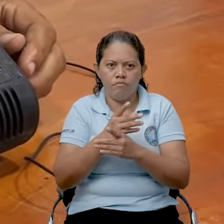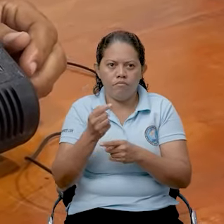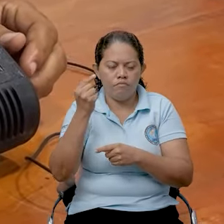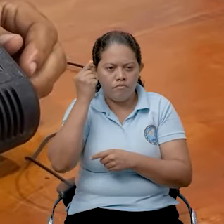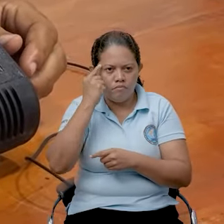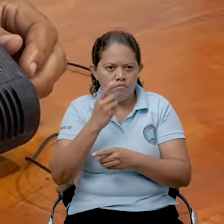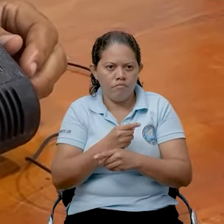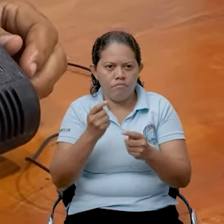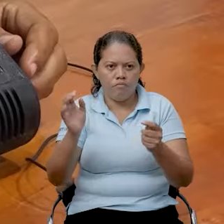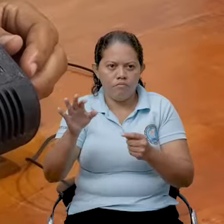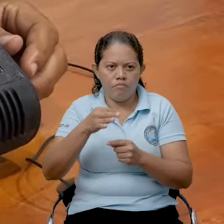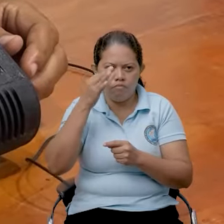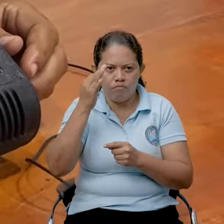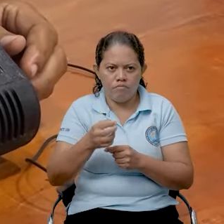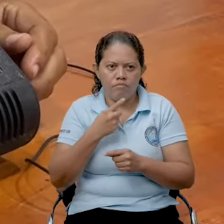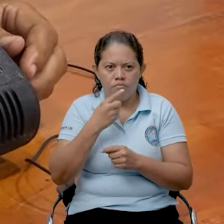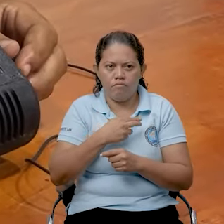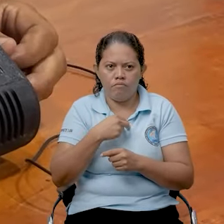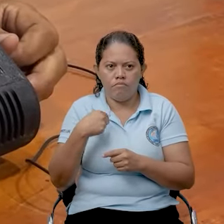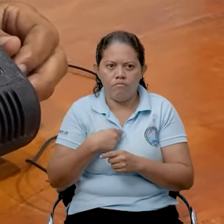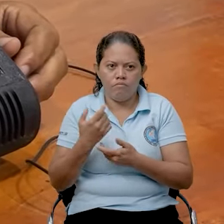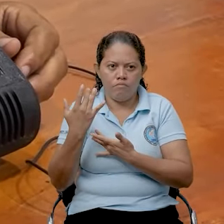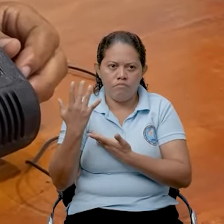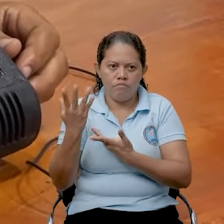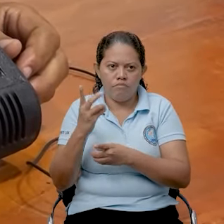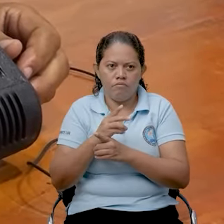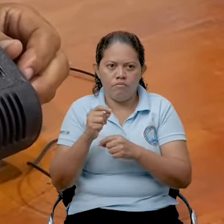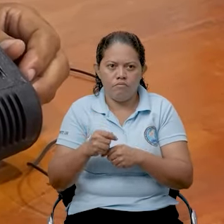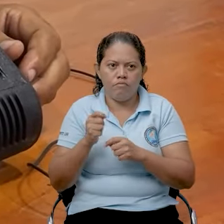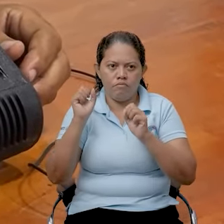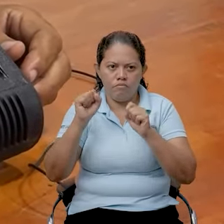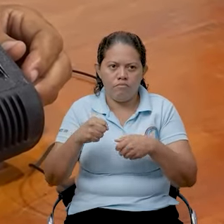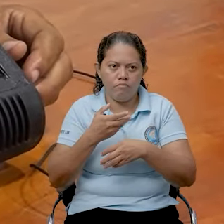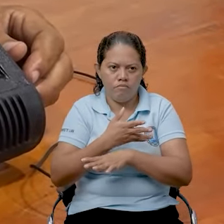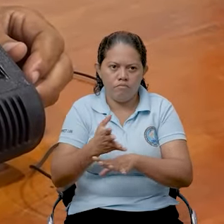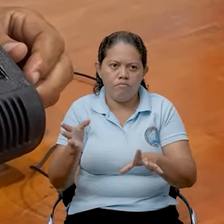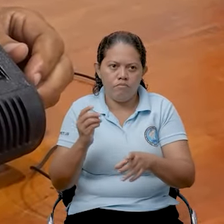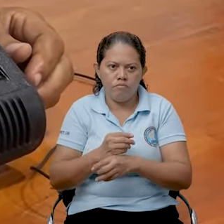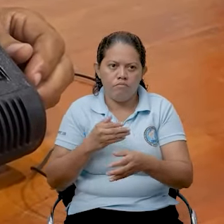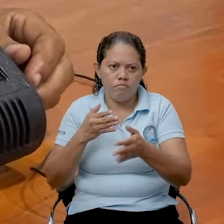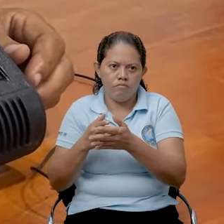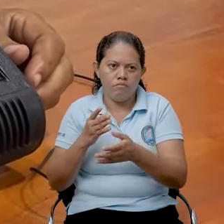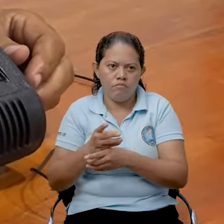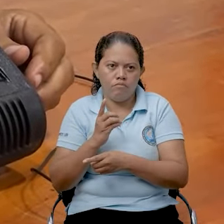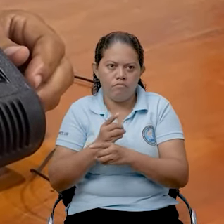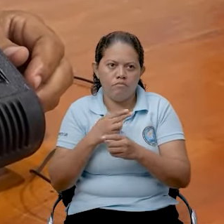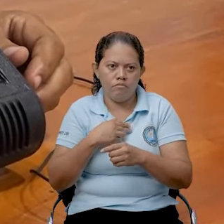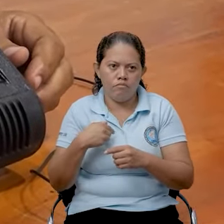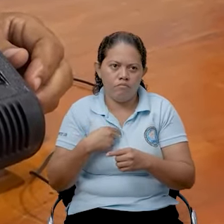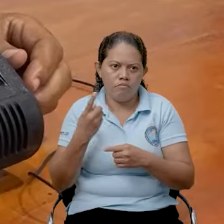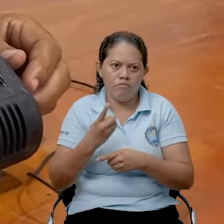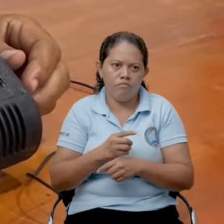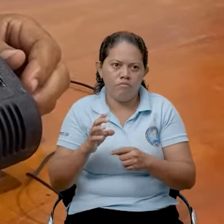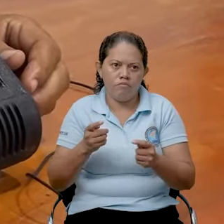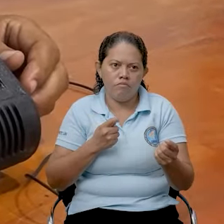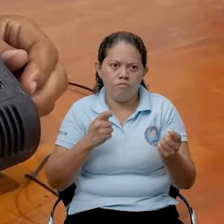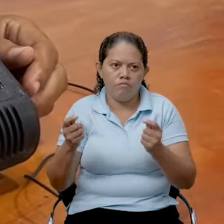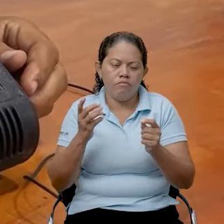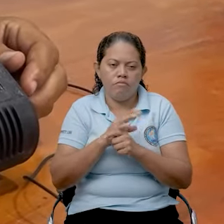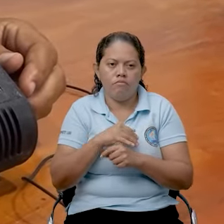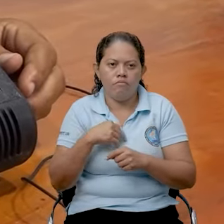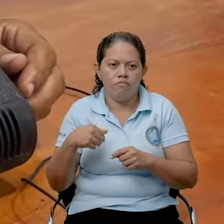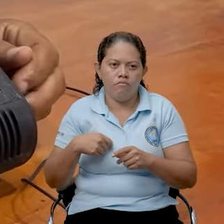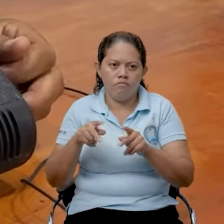Creemos y estamos seguros que estamos preparados para poder dar esa atención esmerada y especializada